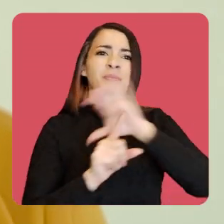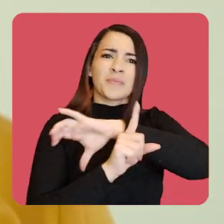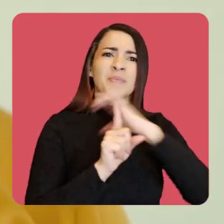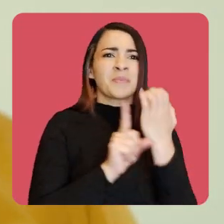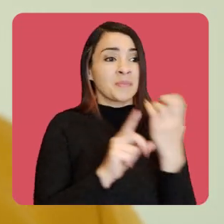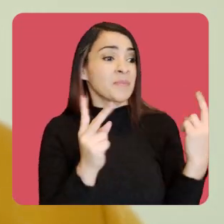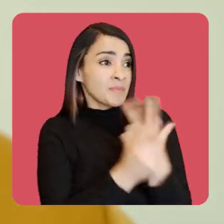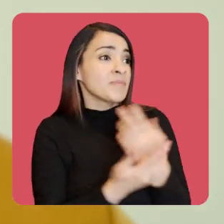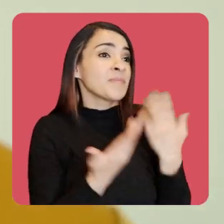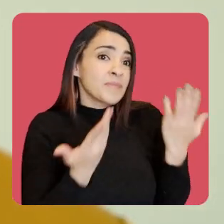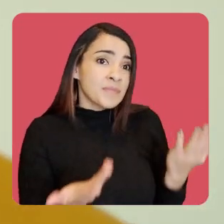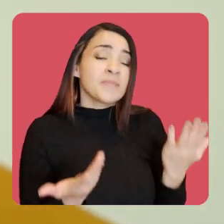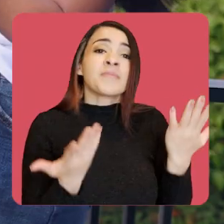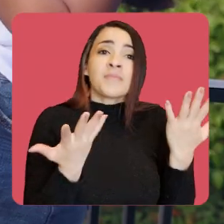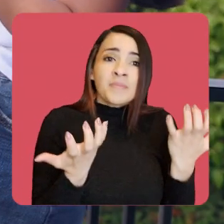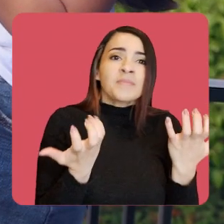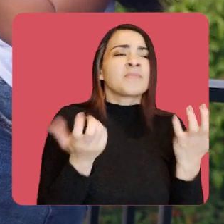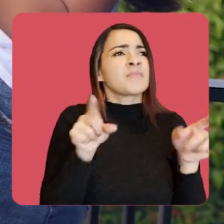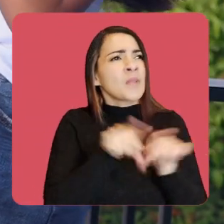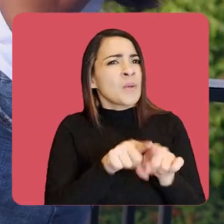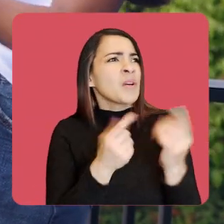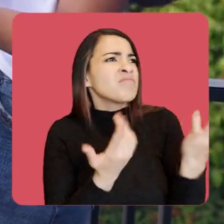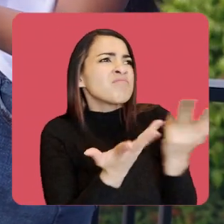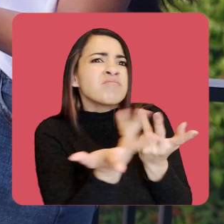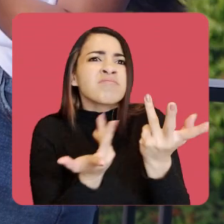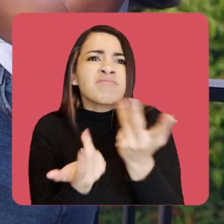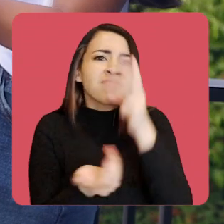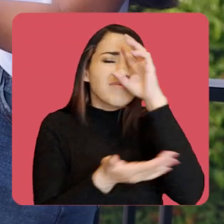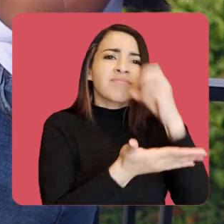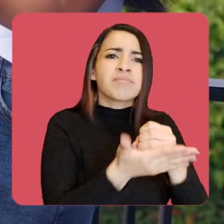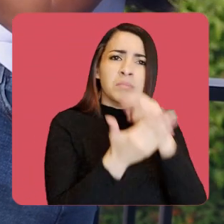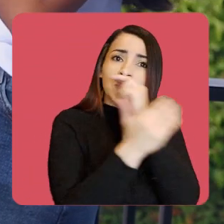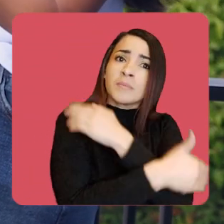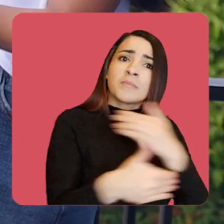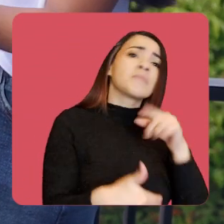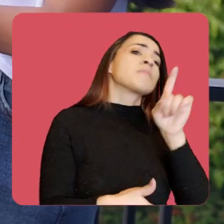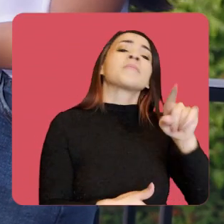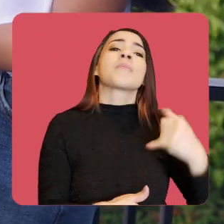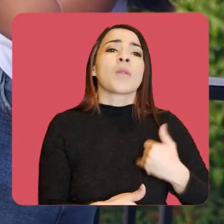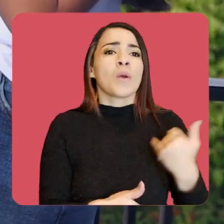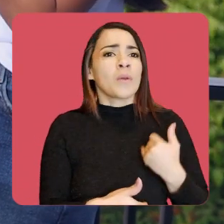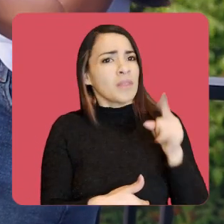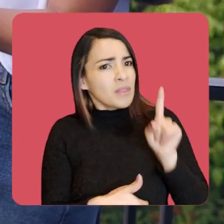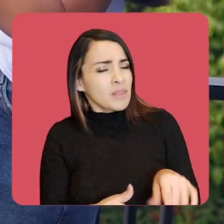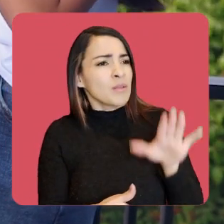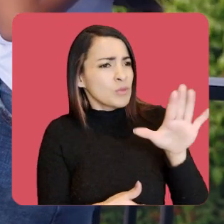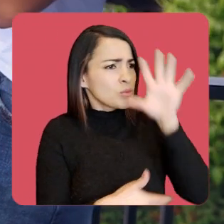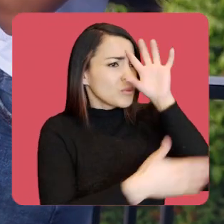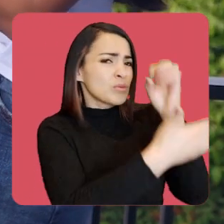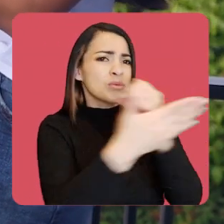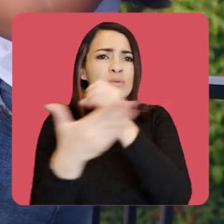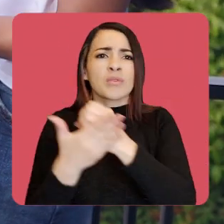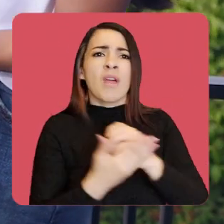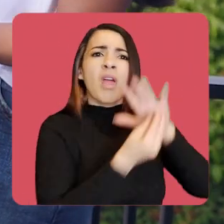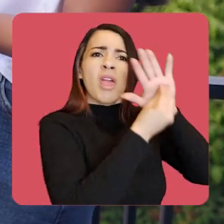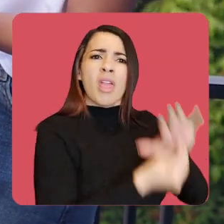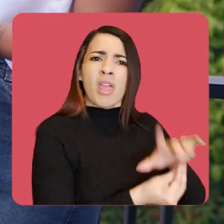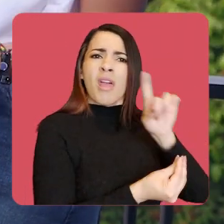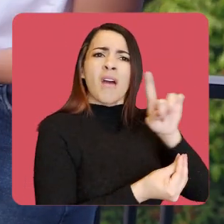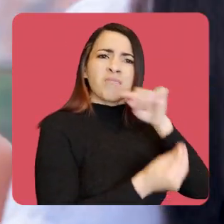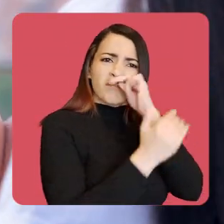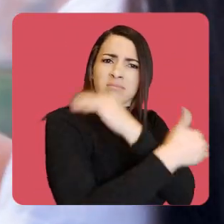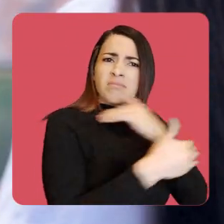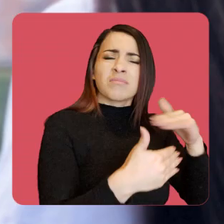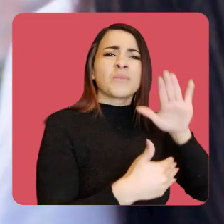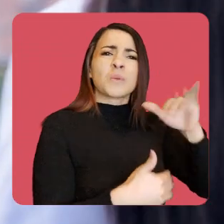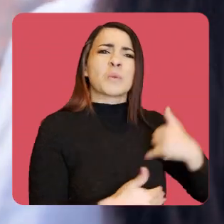crecido en una cultura violenta, ¿cierto? entonces queremos como visibilizar esas opiniones, los niños también tienen opinión, los adolescentes, nosotros los jóvenes, no